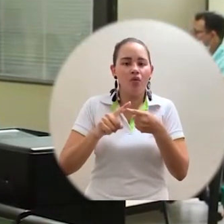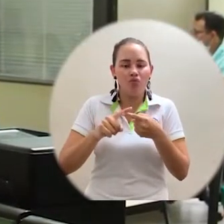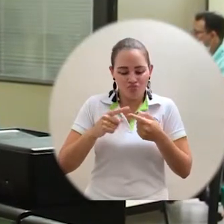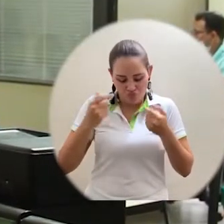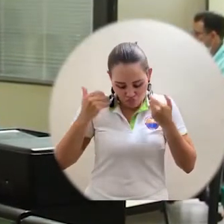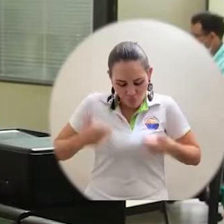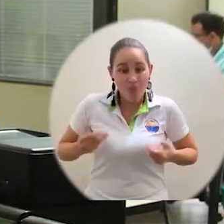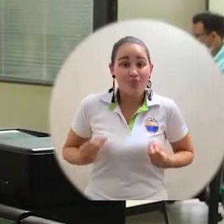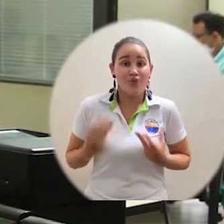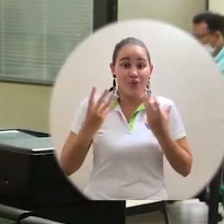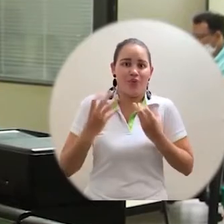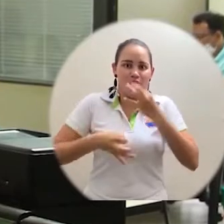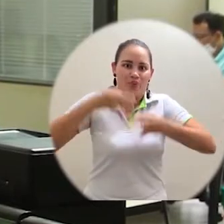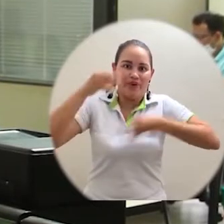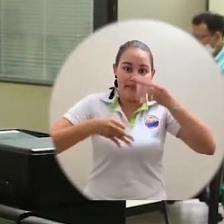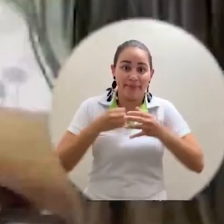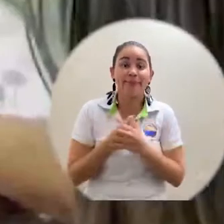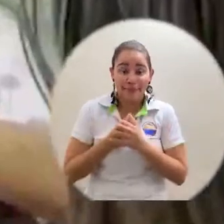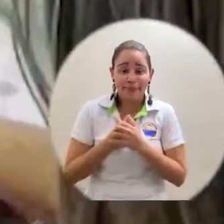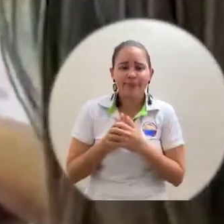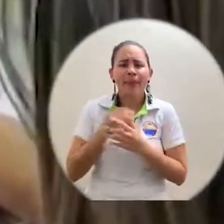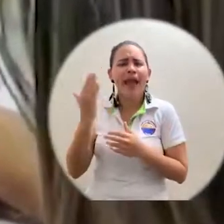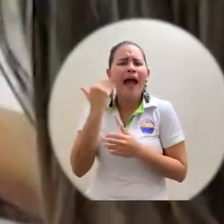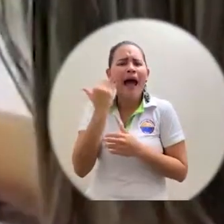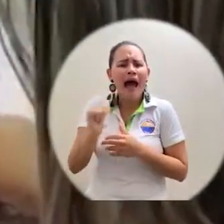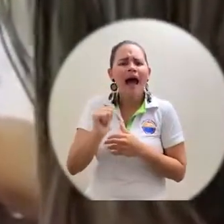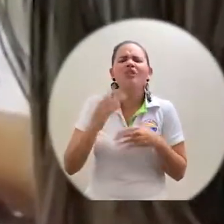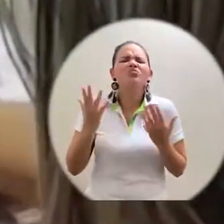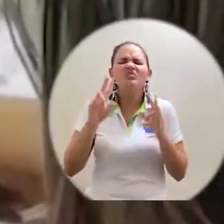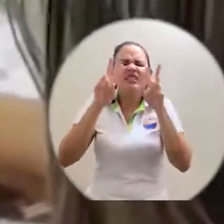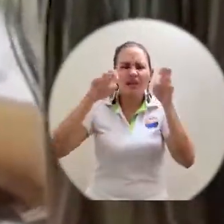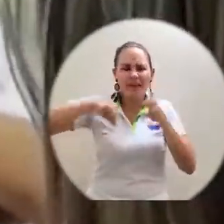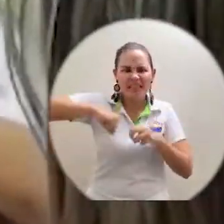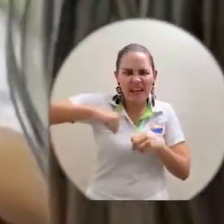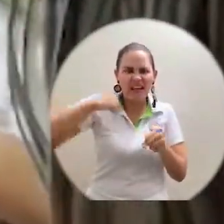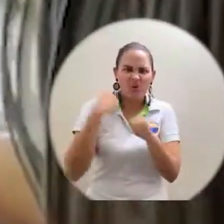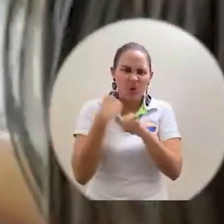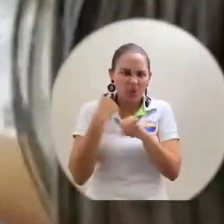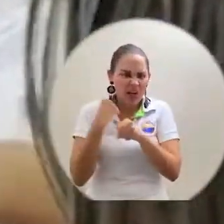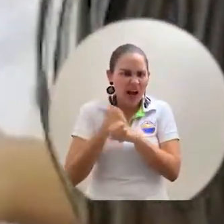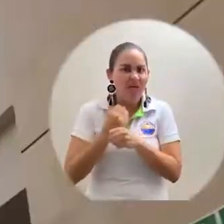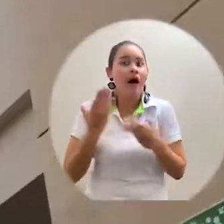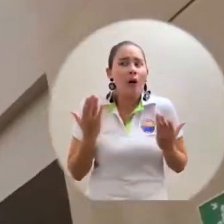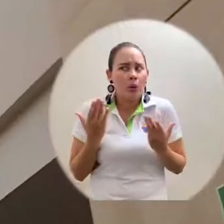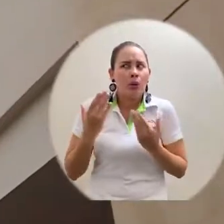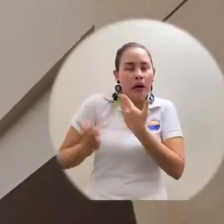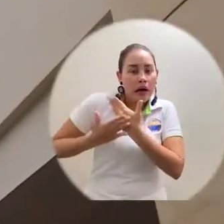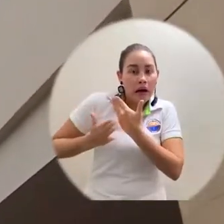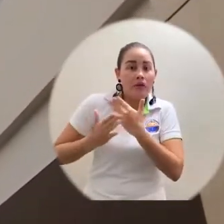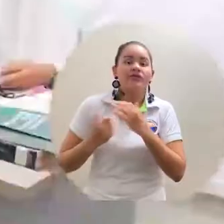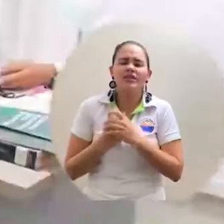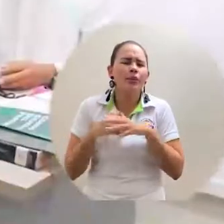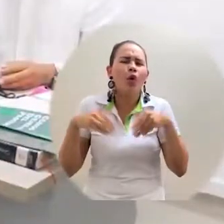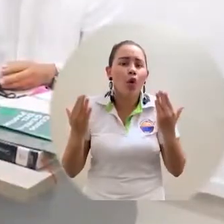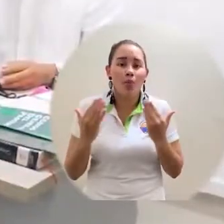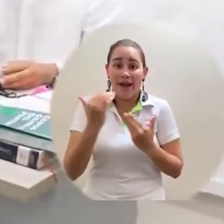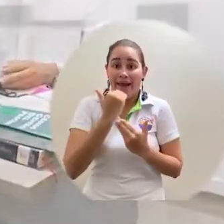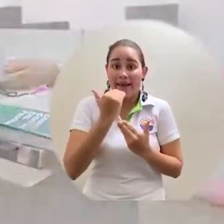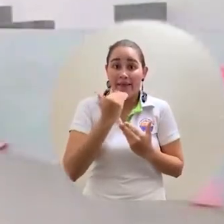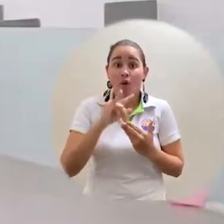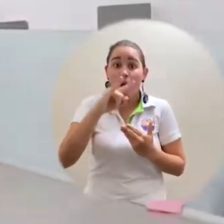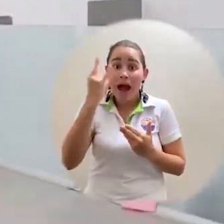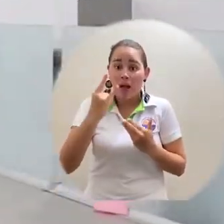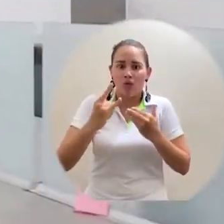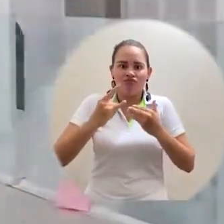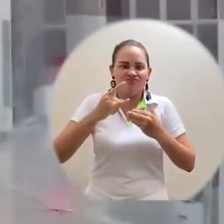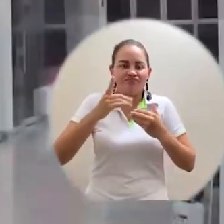integridad de nuestros familiares. La especialista en Derecho Laboral y Seguridad Social nos aclara dudas tales como ¿Está la empresa obligada a informar sobre el